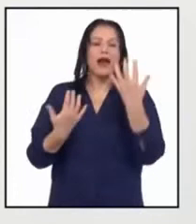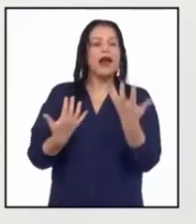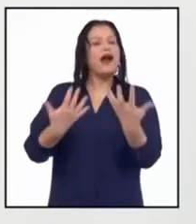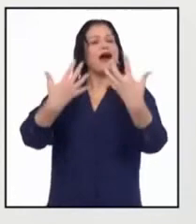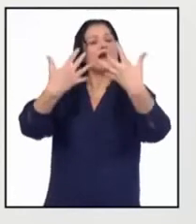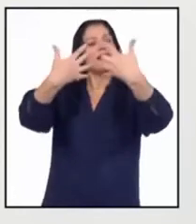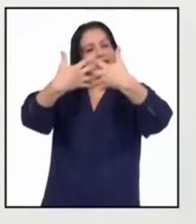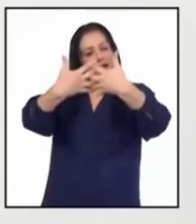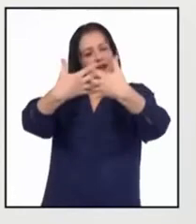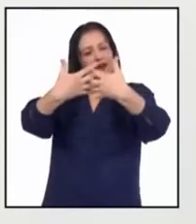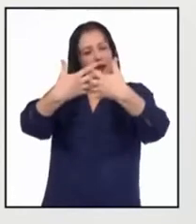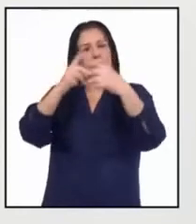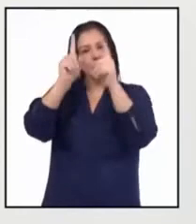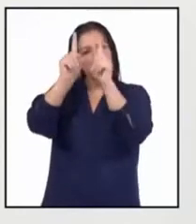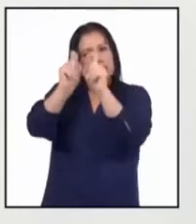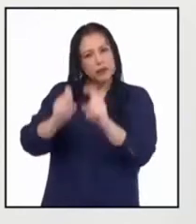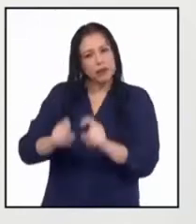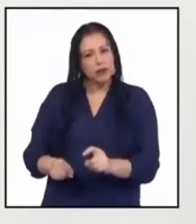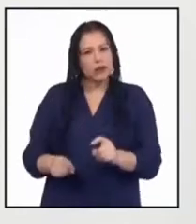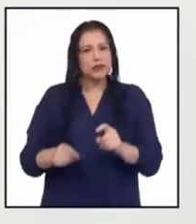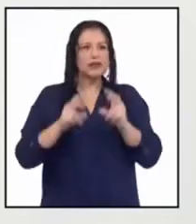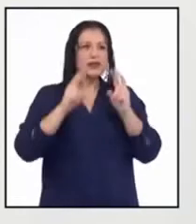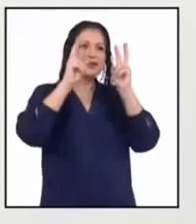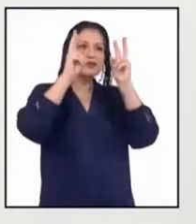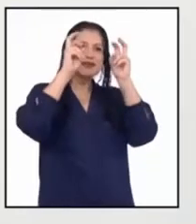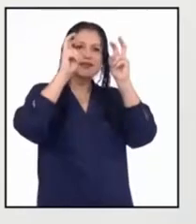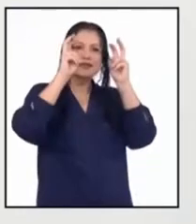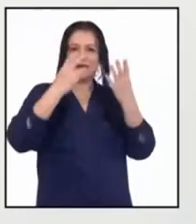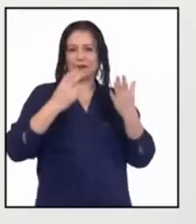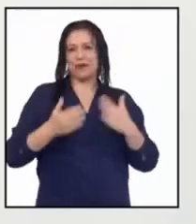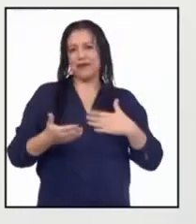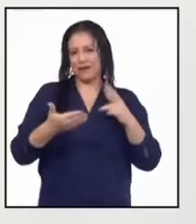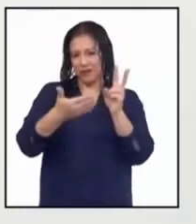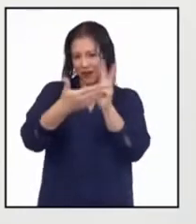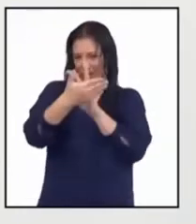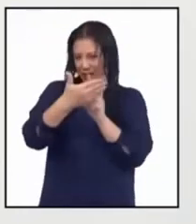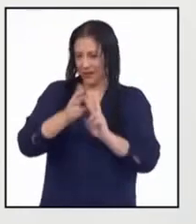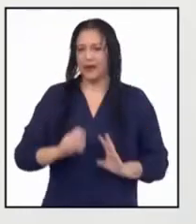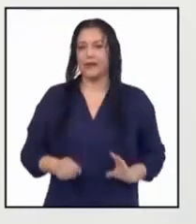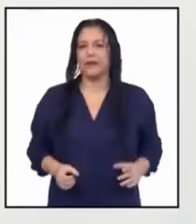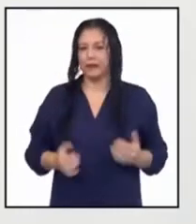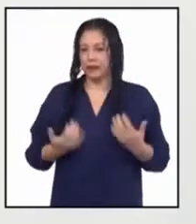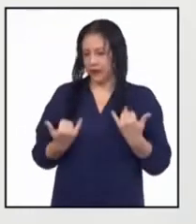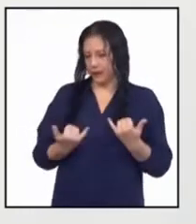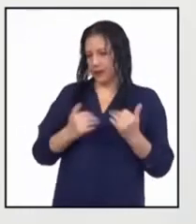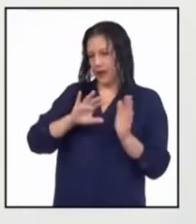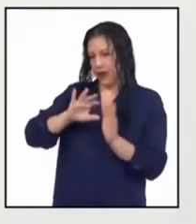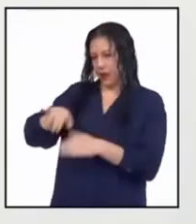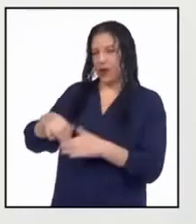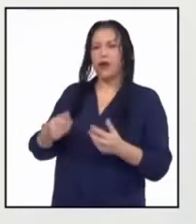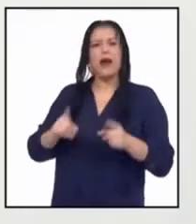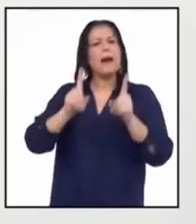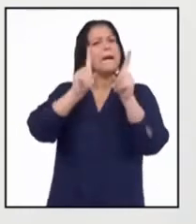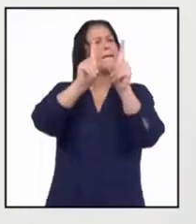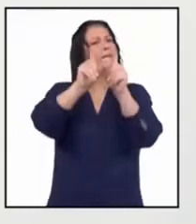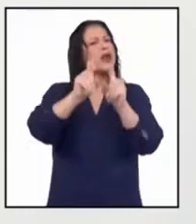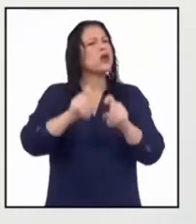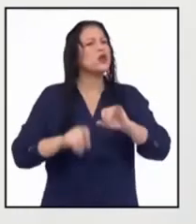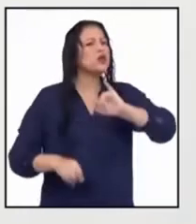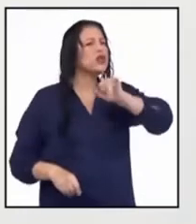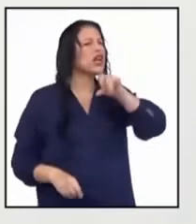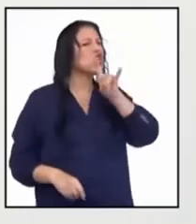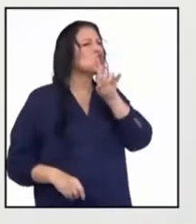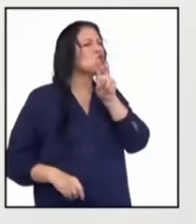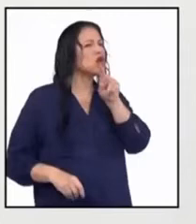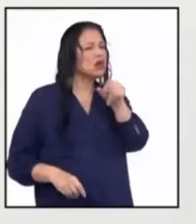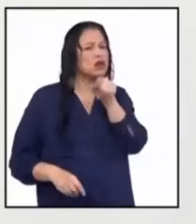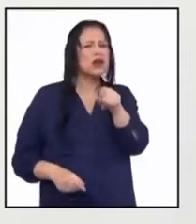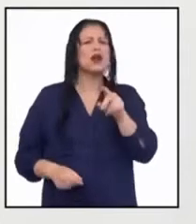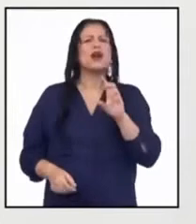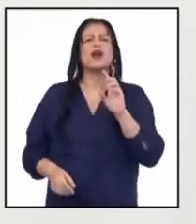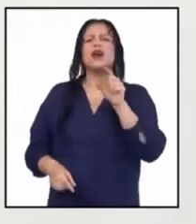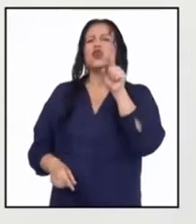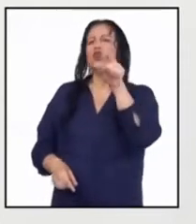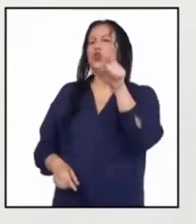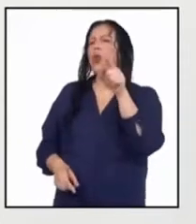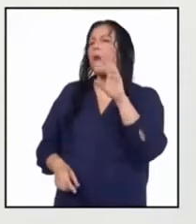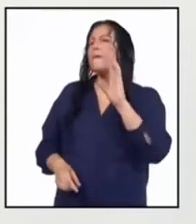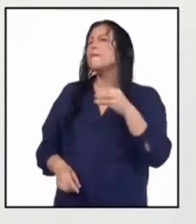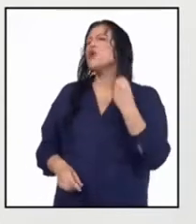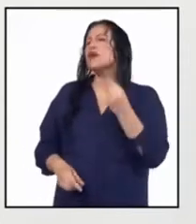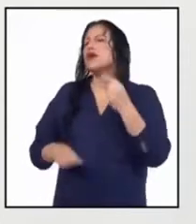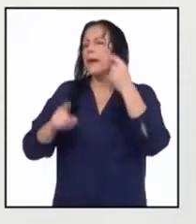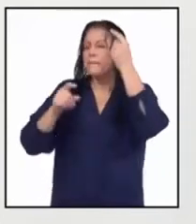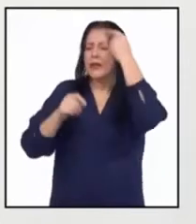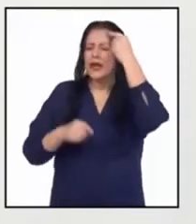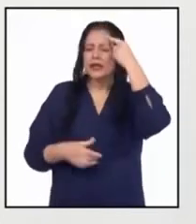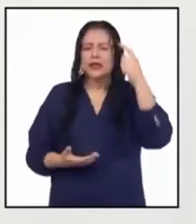con el tema del texto. Ahora, tengo una pregunta para Junior. ¿Por qué crees que los autores